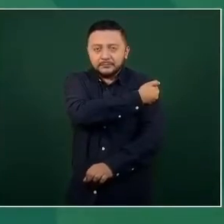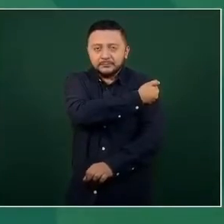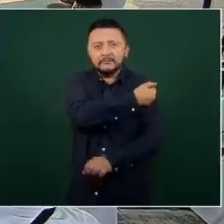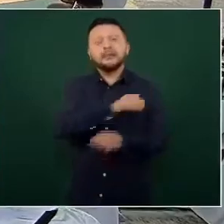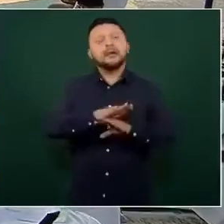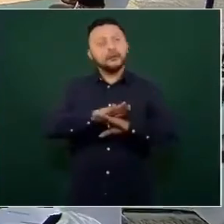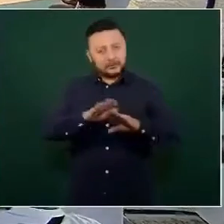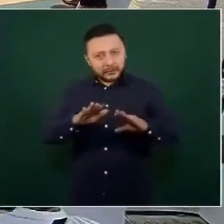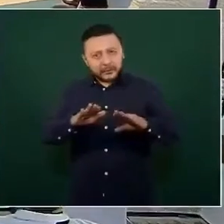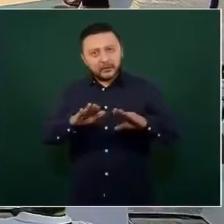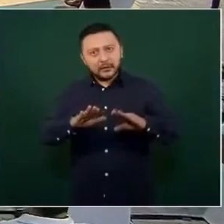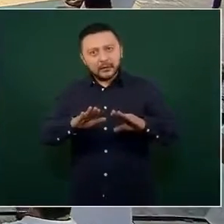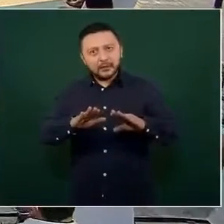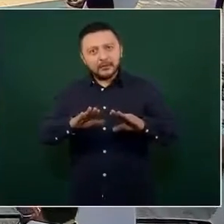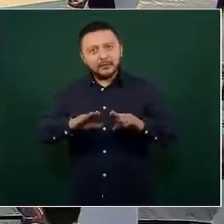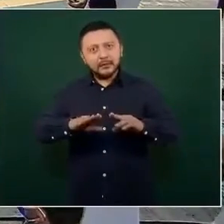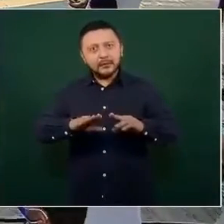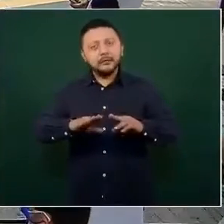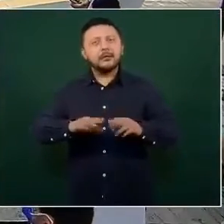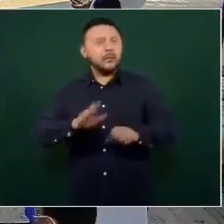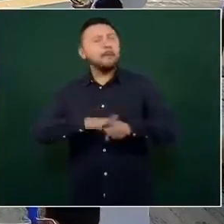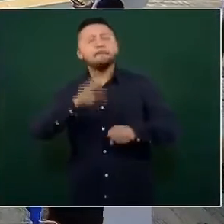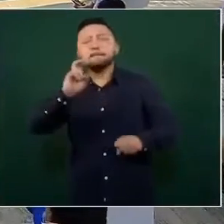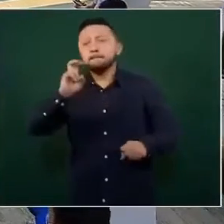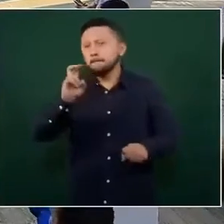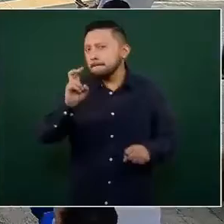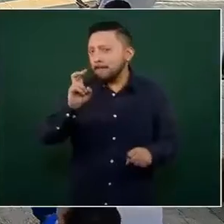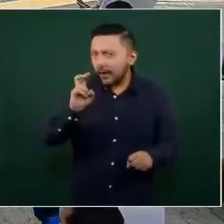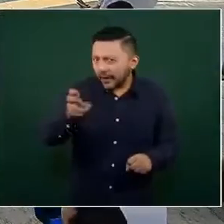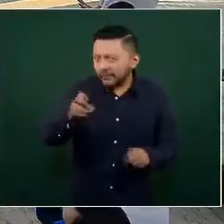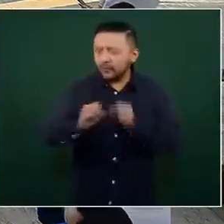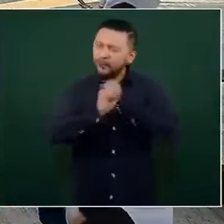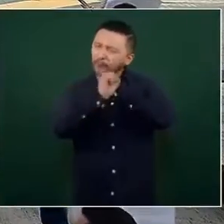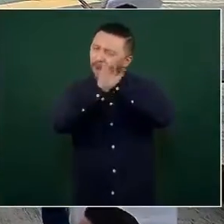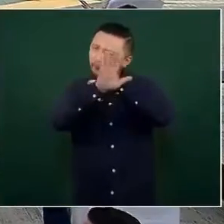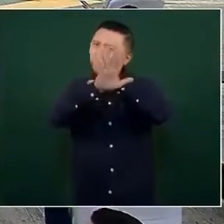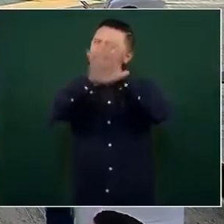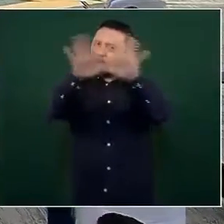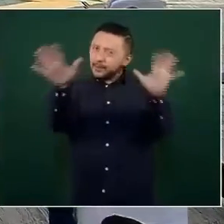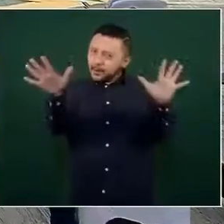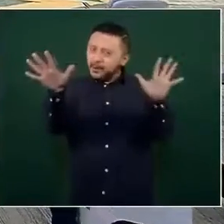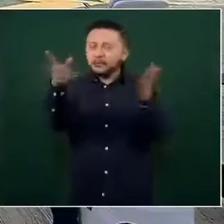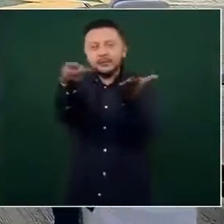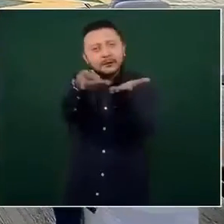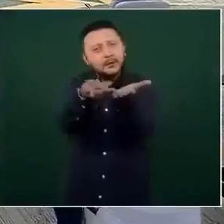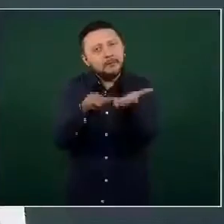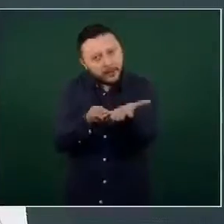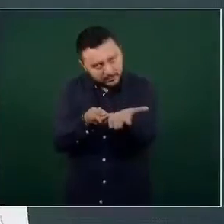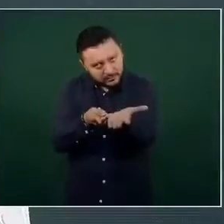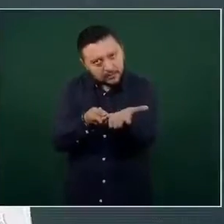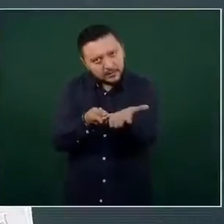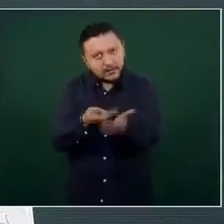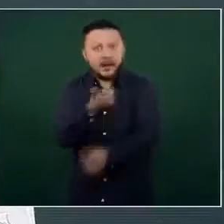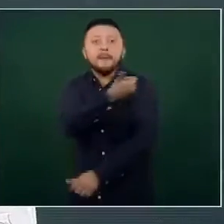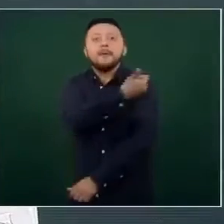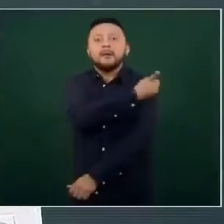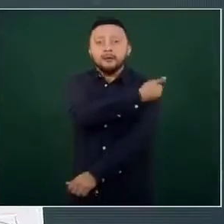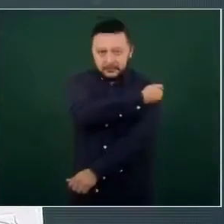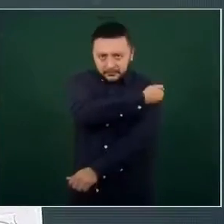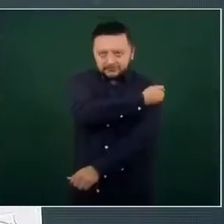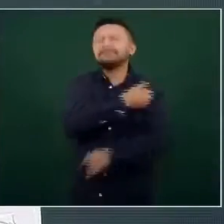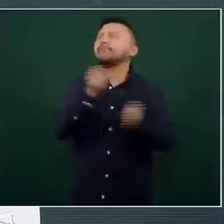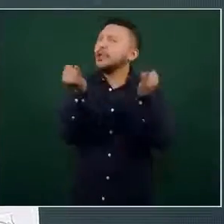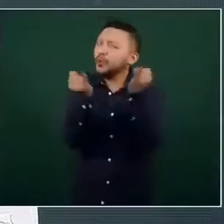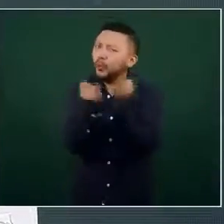vamos por eso a informar sobre el plan de vacunación